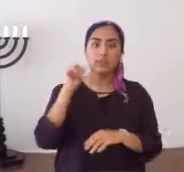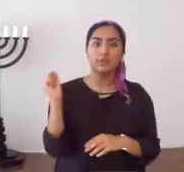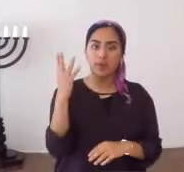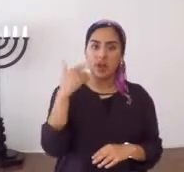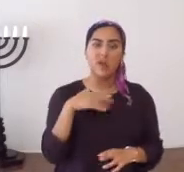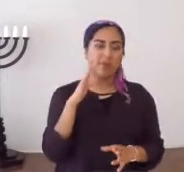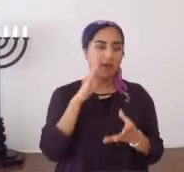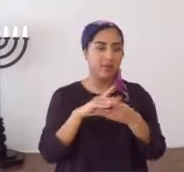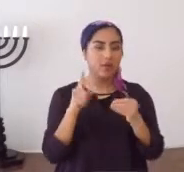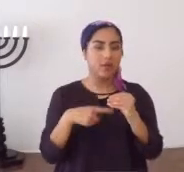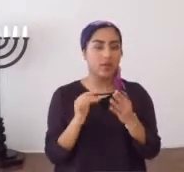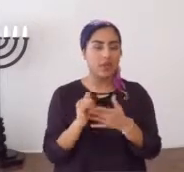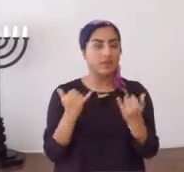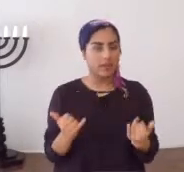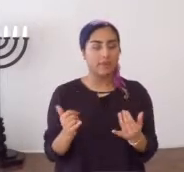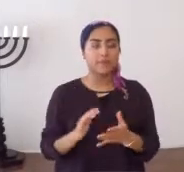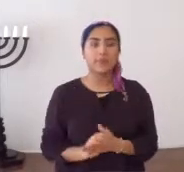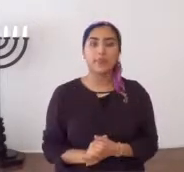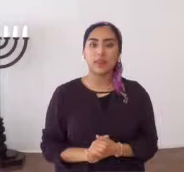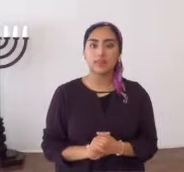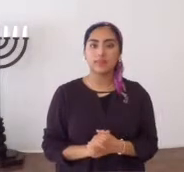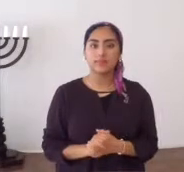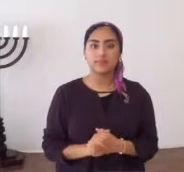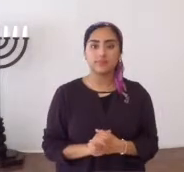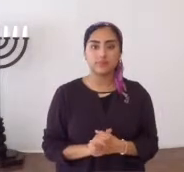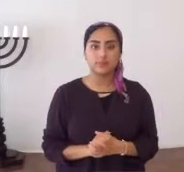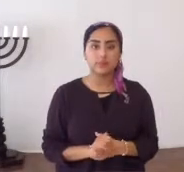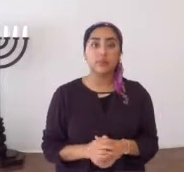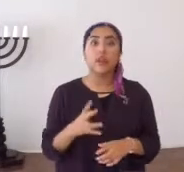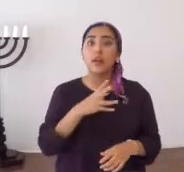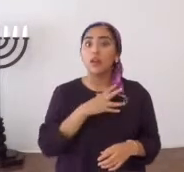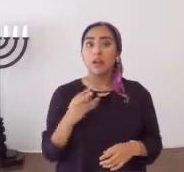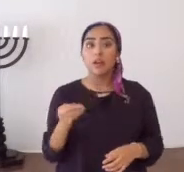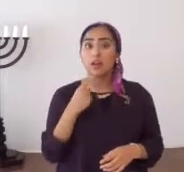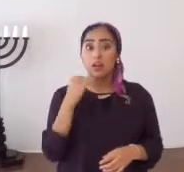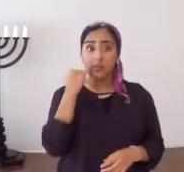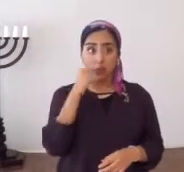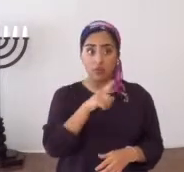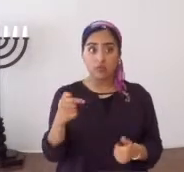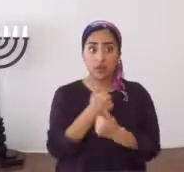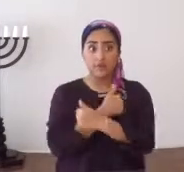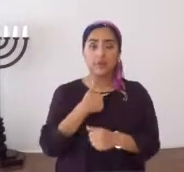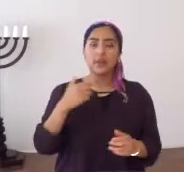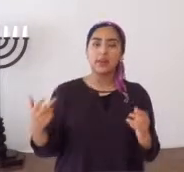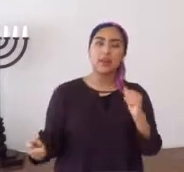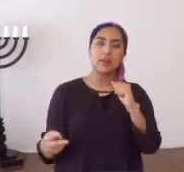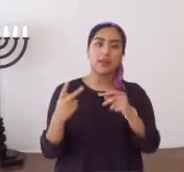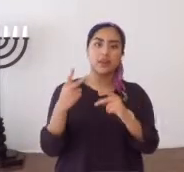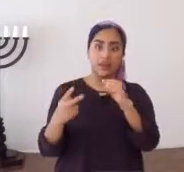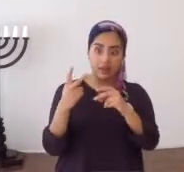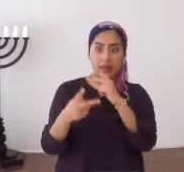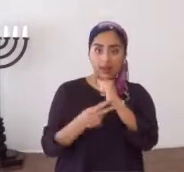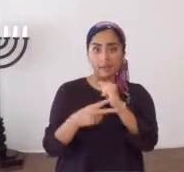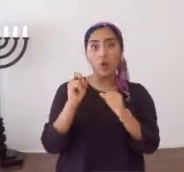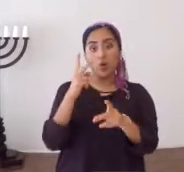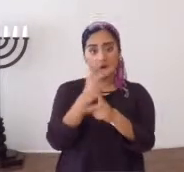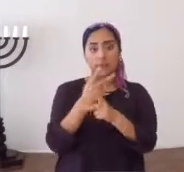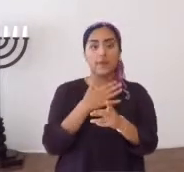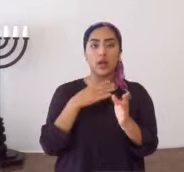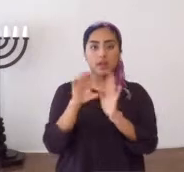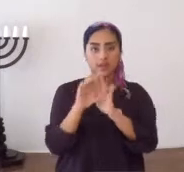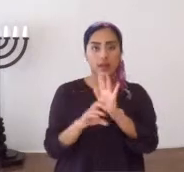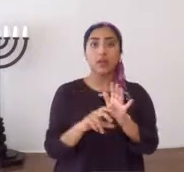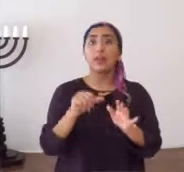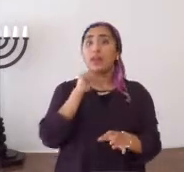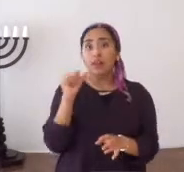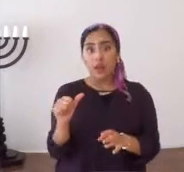Es Shabbat. Y ahorita vamos a hablar sobre ello. Hablar sobre ello, perdón. Entonces dice, si me amáis, guardad mis mandamientos.